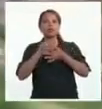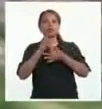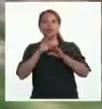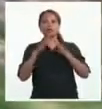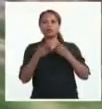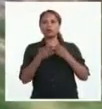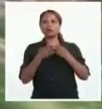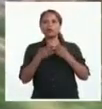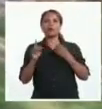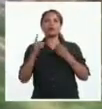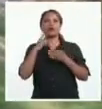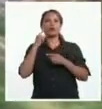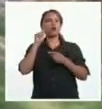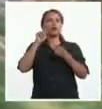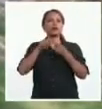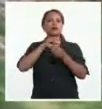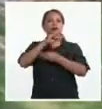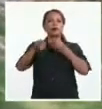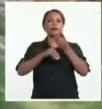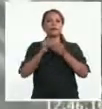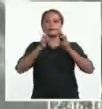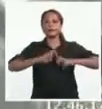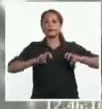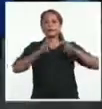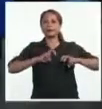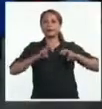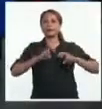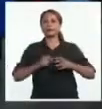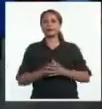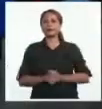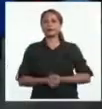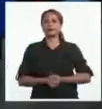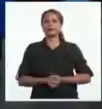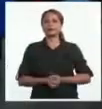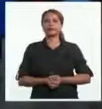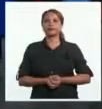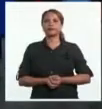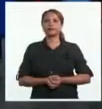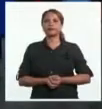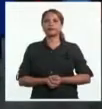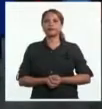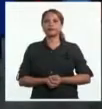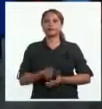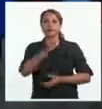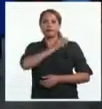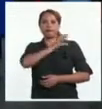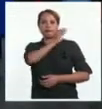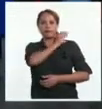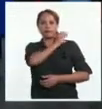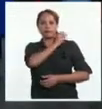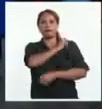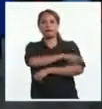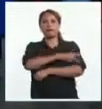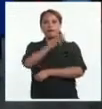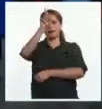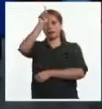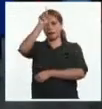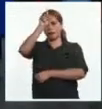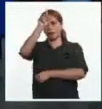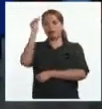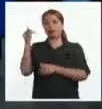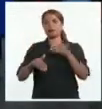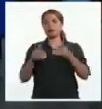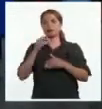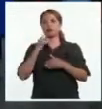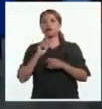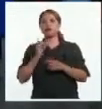variar el resultado de las investigaciones. El canciller federal de Alemania, Olaf Scholz, compareció ante